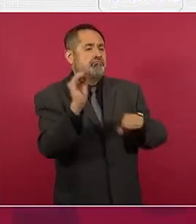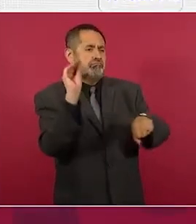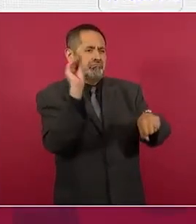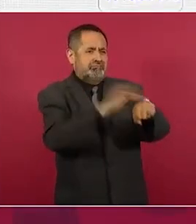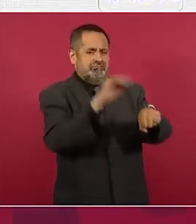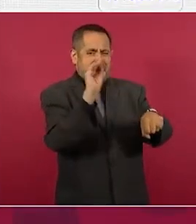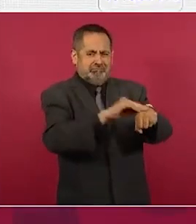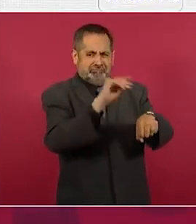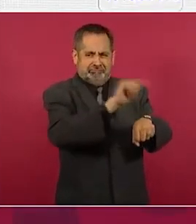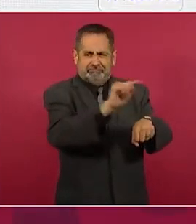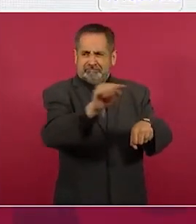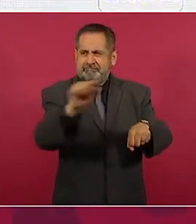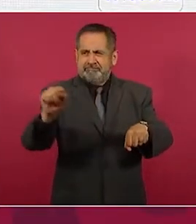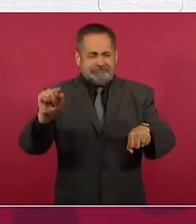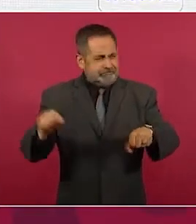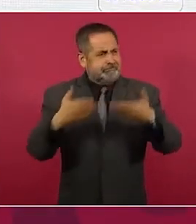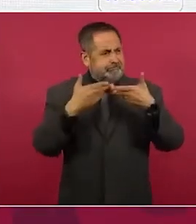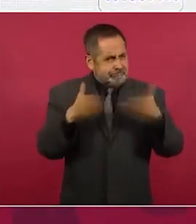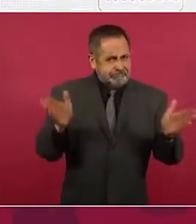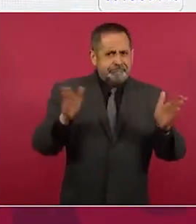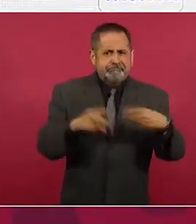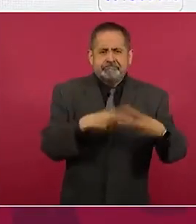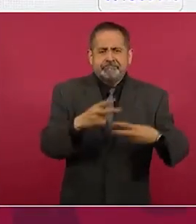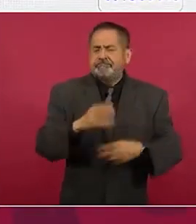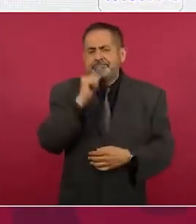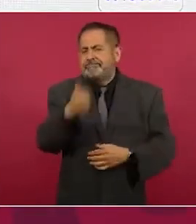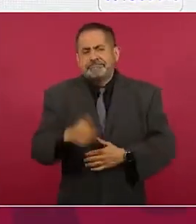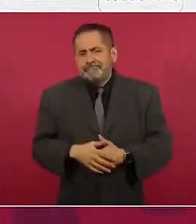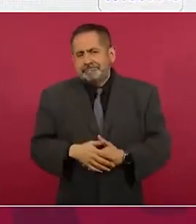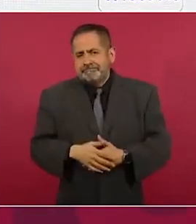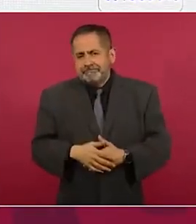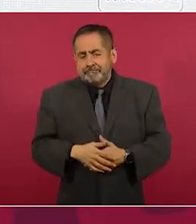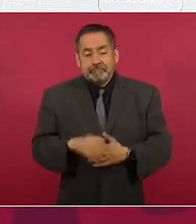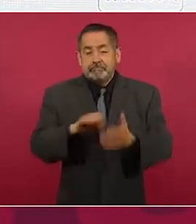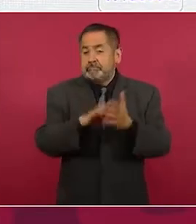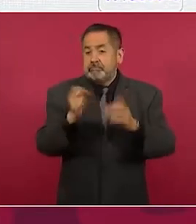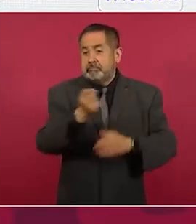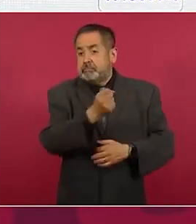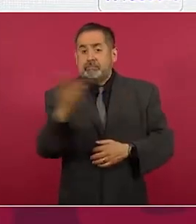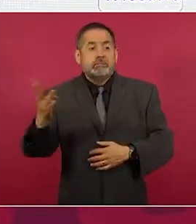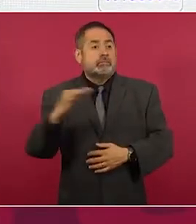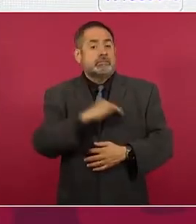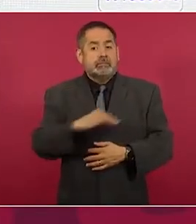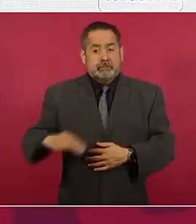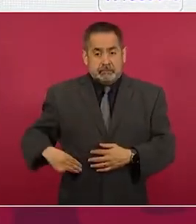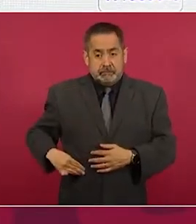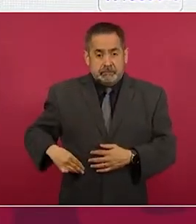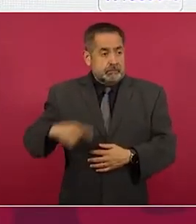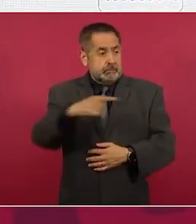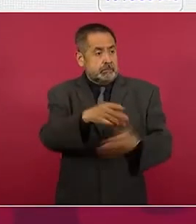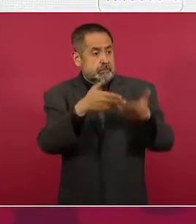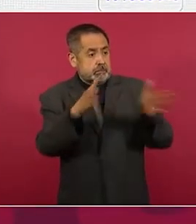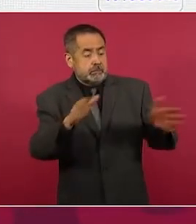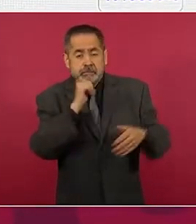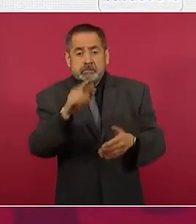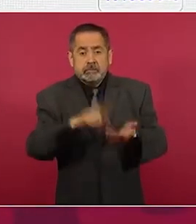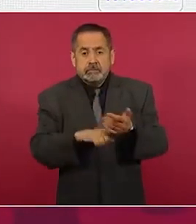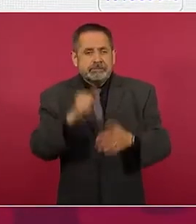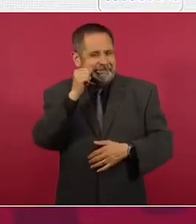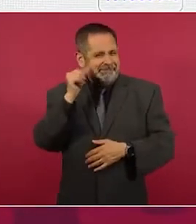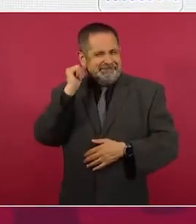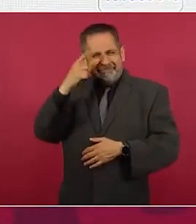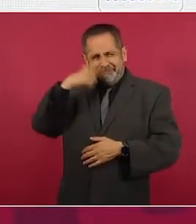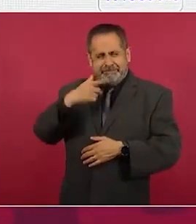municipios en donde no hubo casillas. Entonces, en mi pueblo decía yo